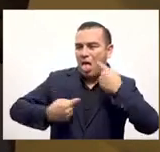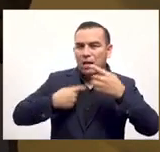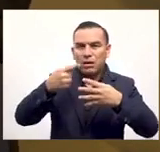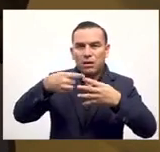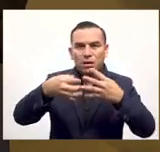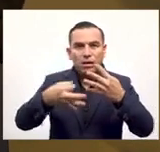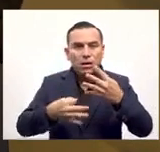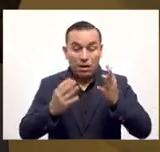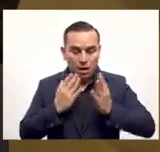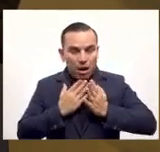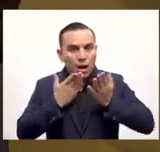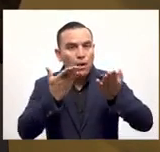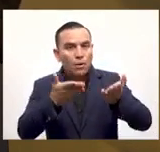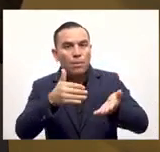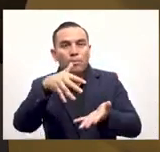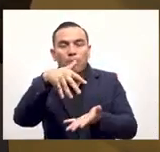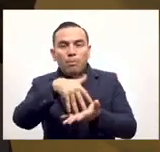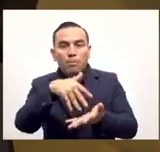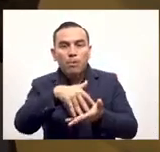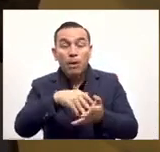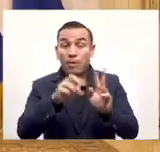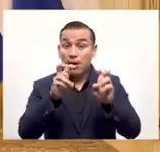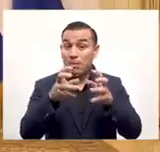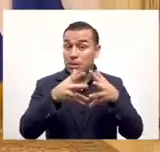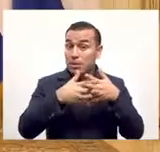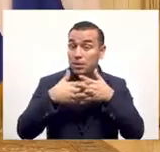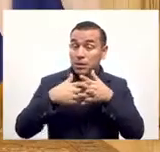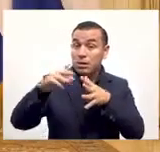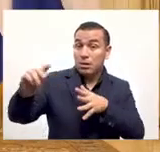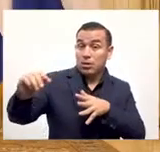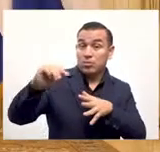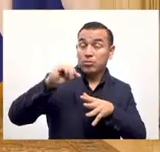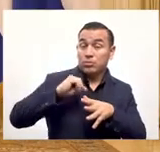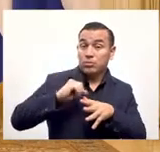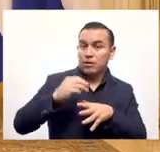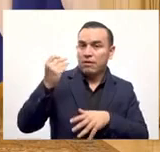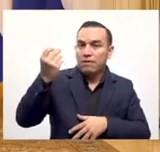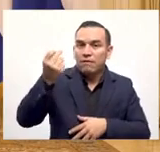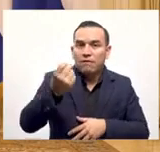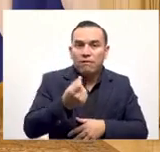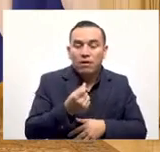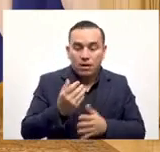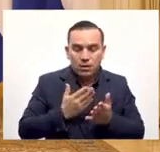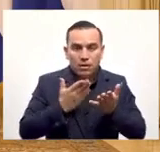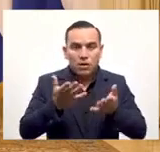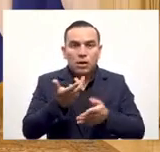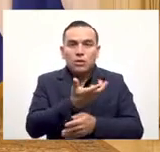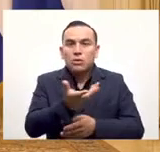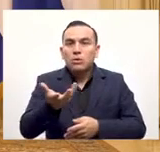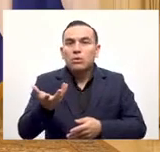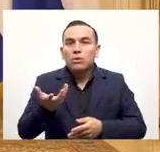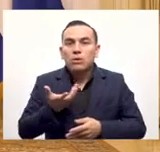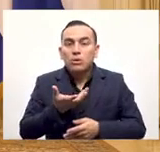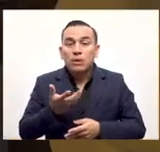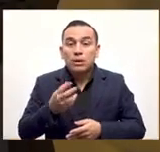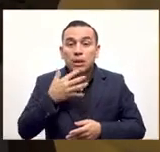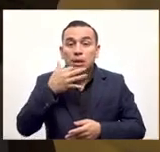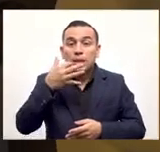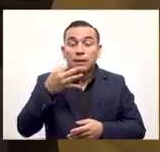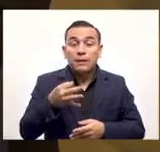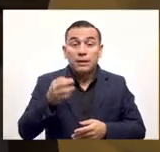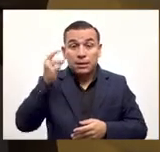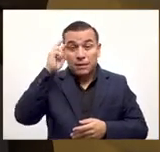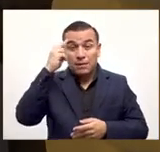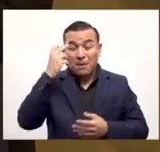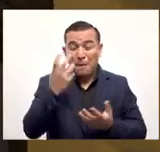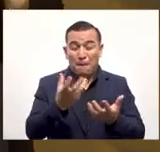solo va a beneficiar a las personas en este caso de las remesas va a beneficiar a quienes envían las remesas y va a beneficiar a quienes reciben las remesas que como